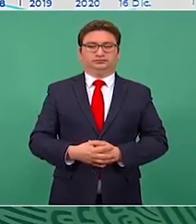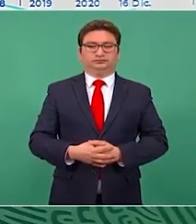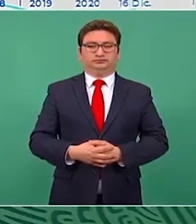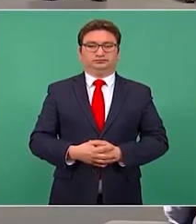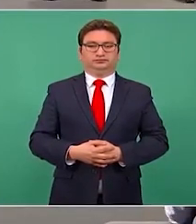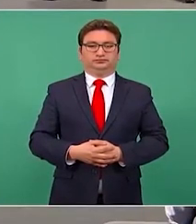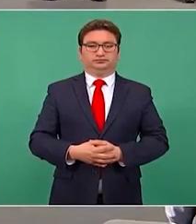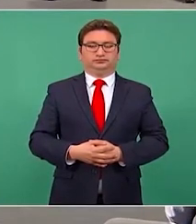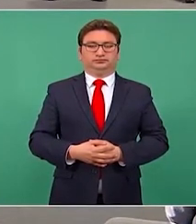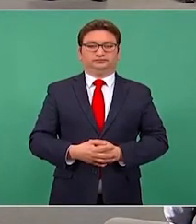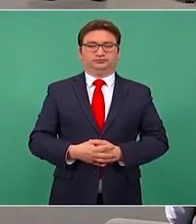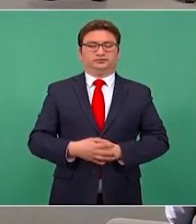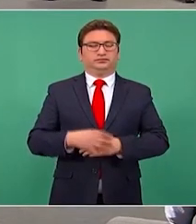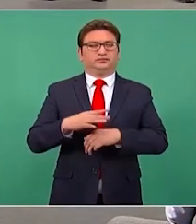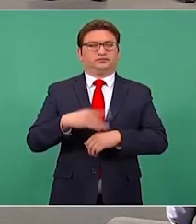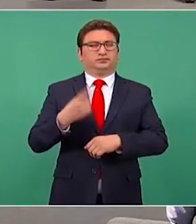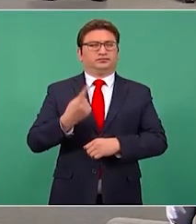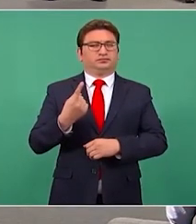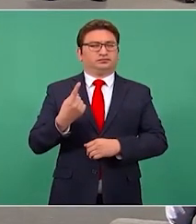¿Por qué?